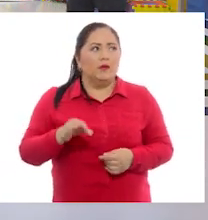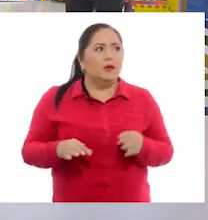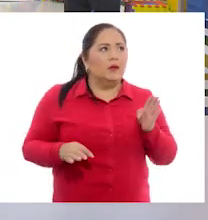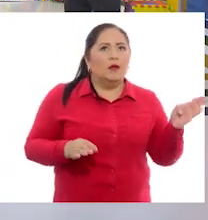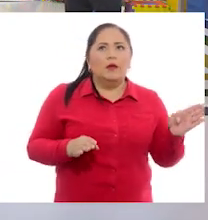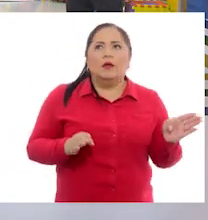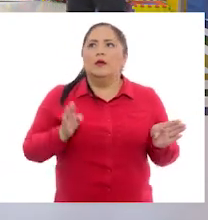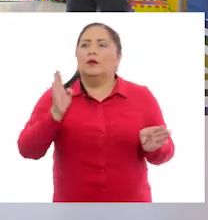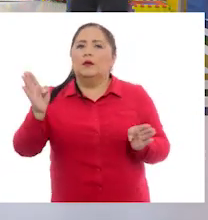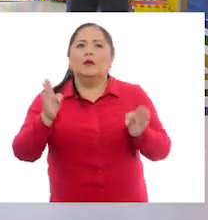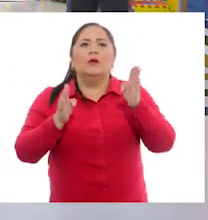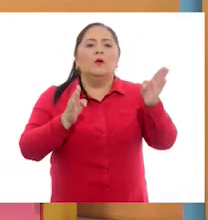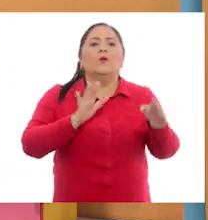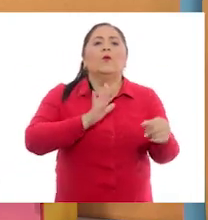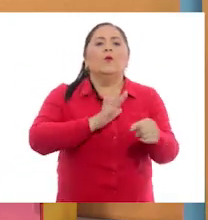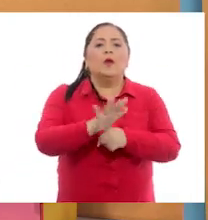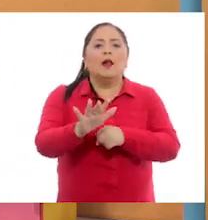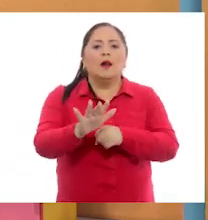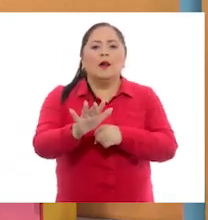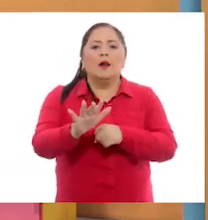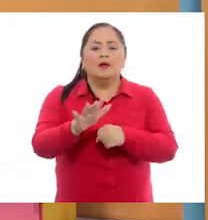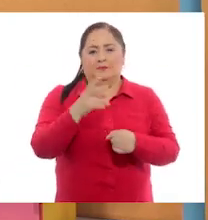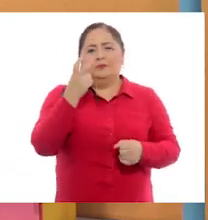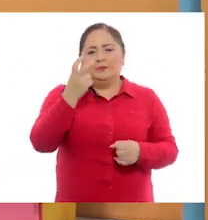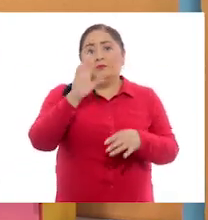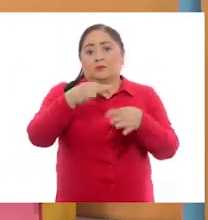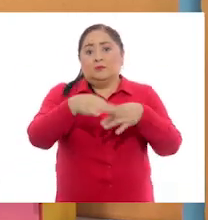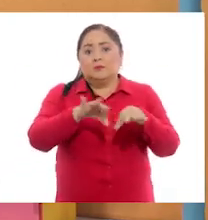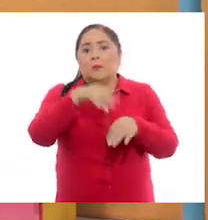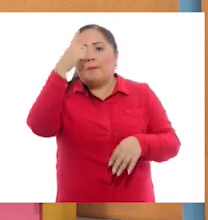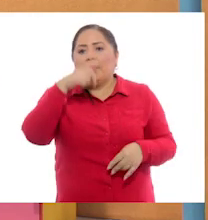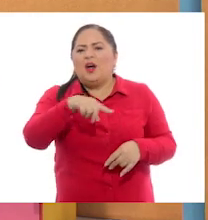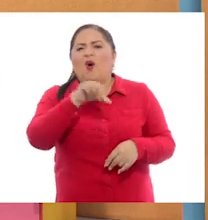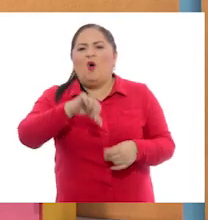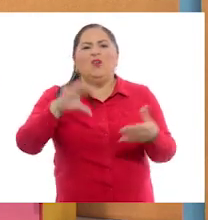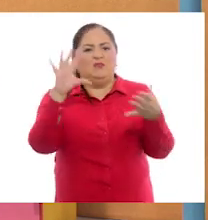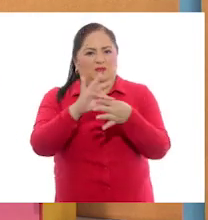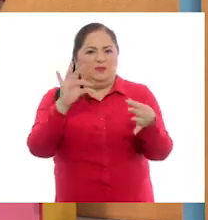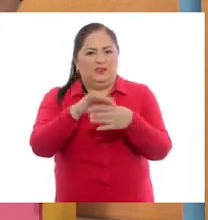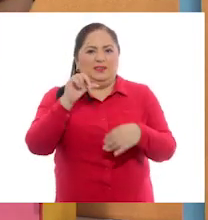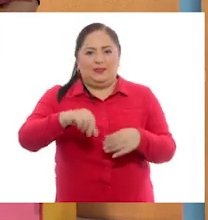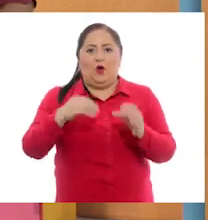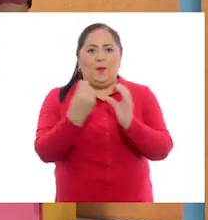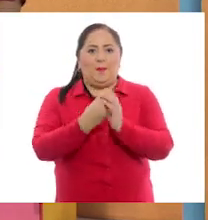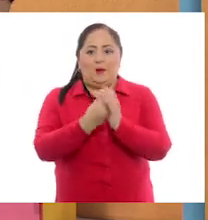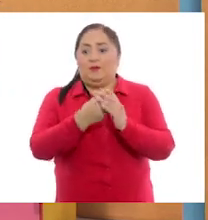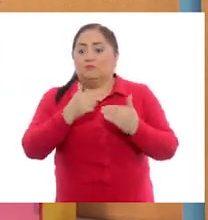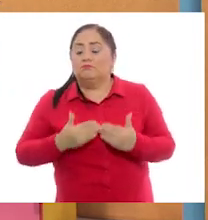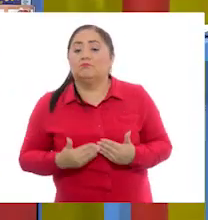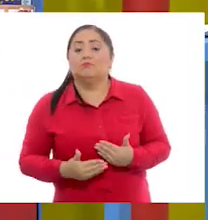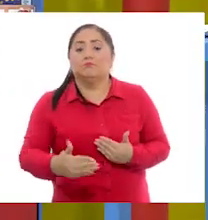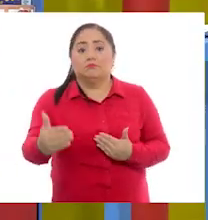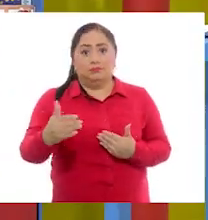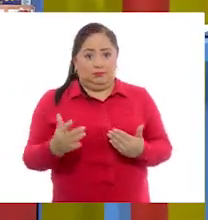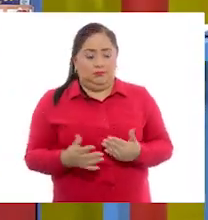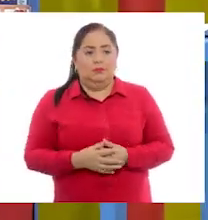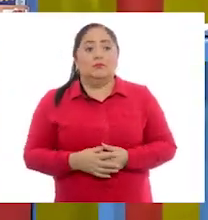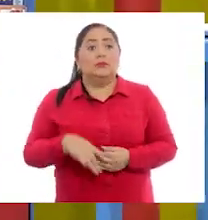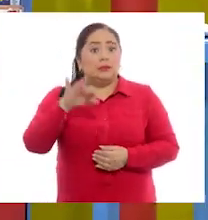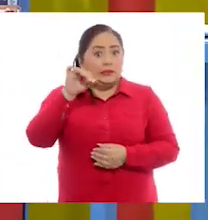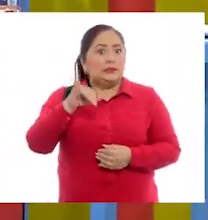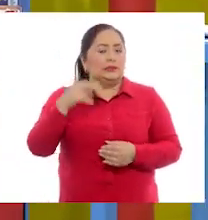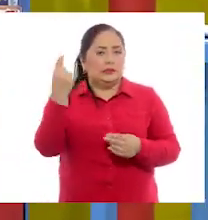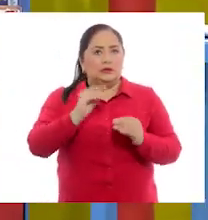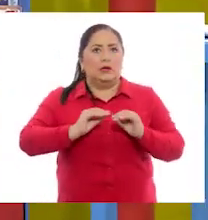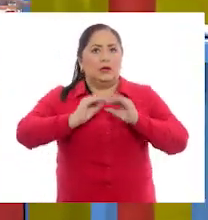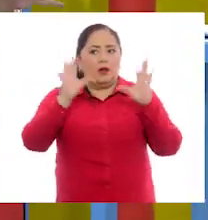ubicarnos. Y la ubicación va a ser fundamental para los temas que vamos a ver durante esta semana. Me parece muy bien si hay que tener muy